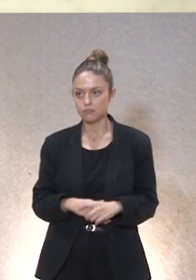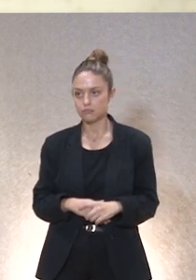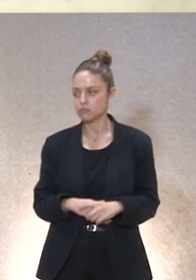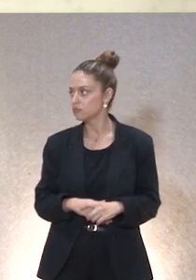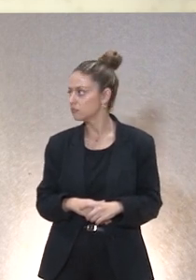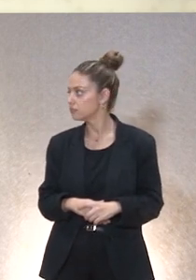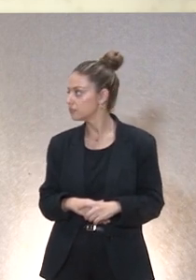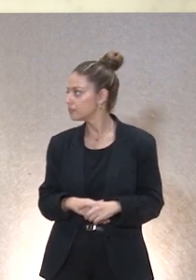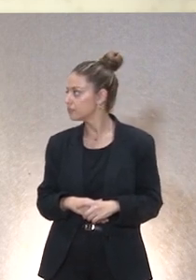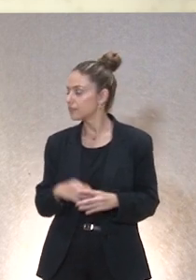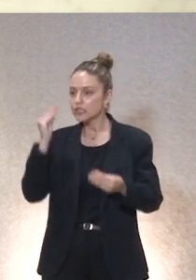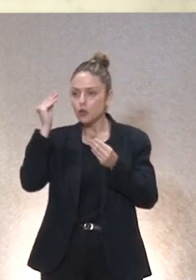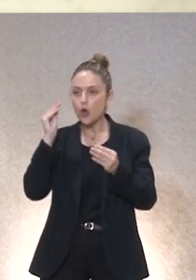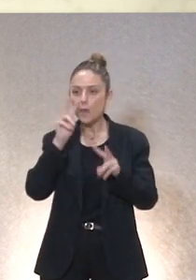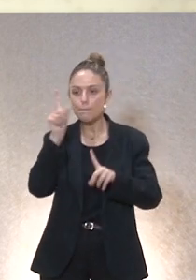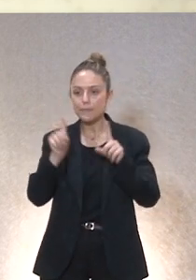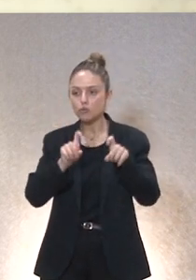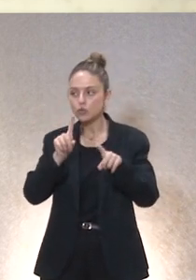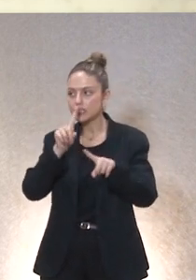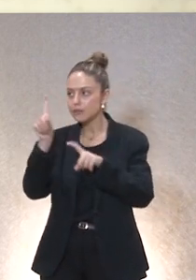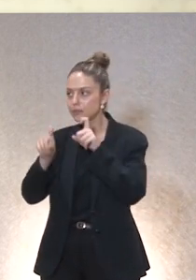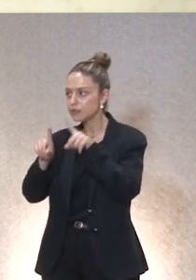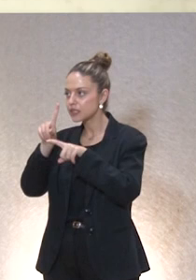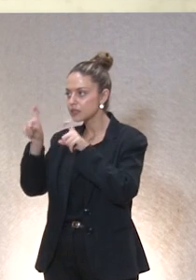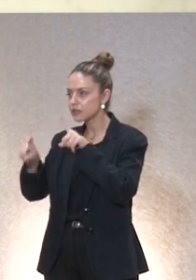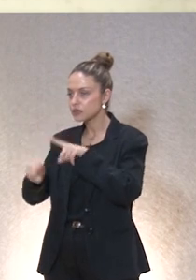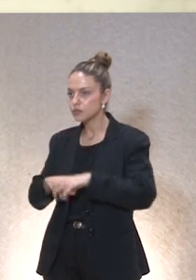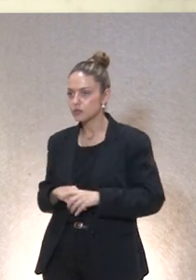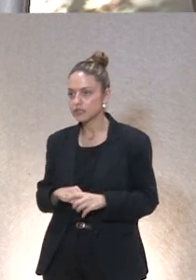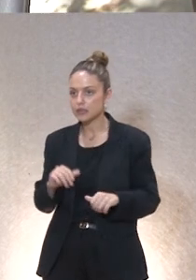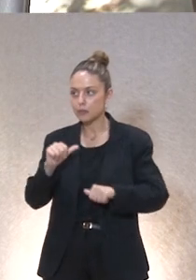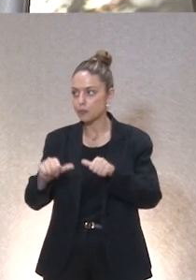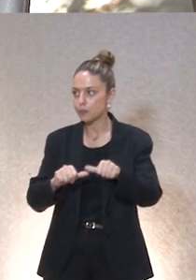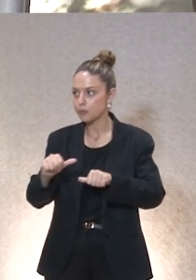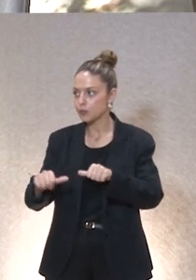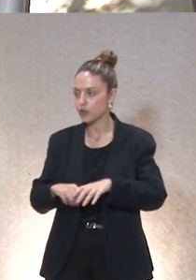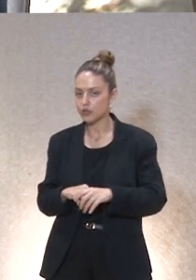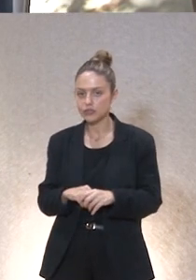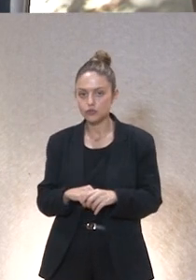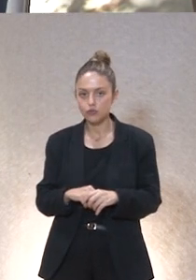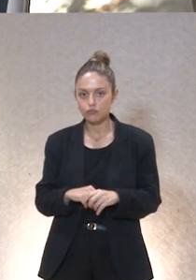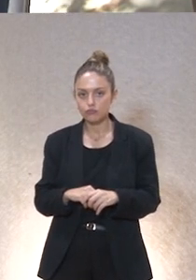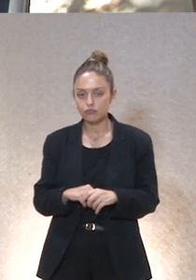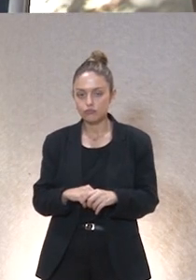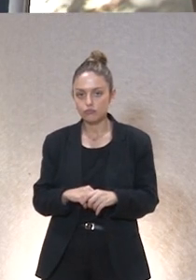creo que hay preguntas ¿cuál es el procedimiento? ¿levanta la mano o no?